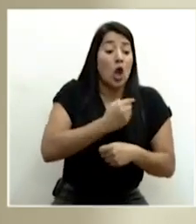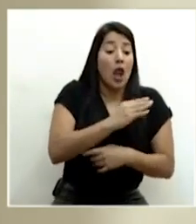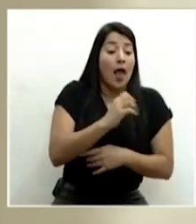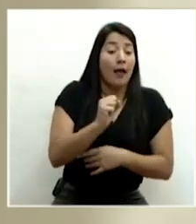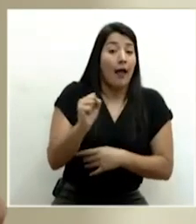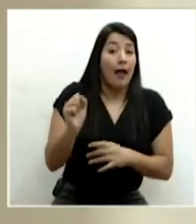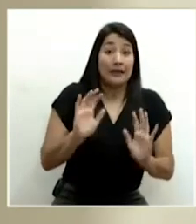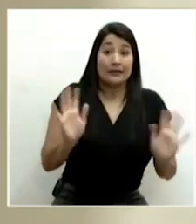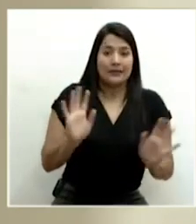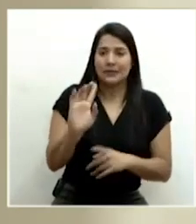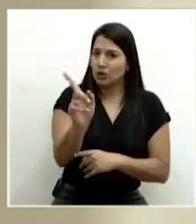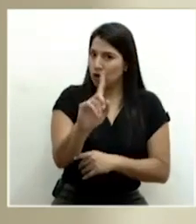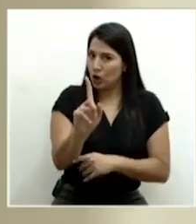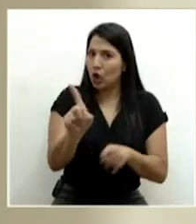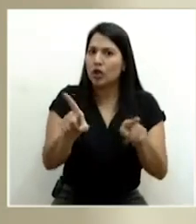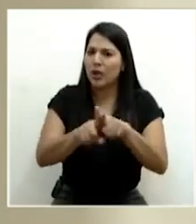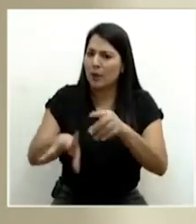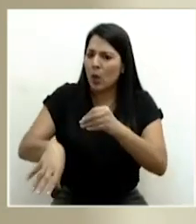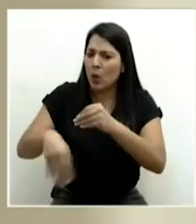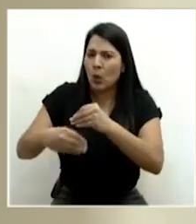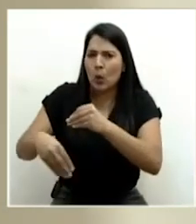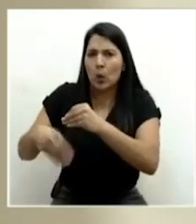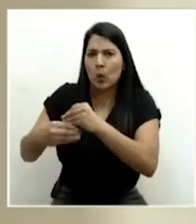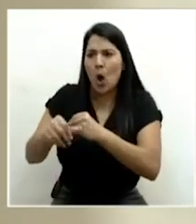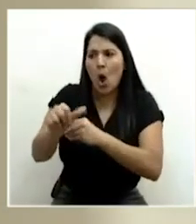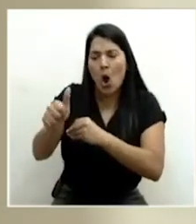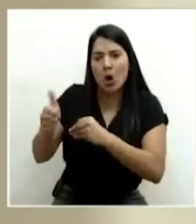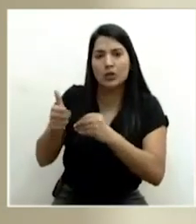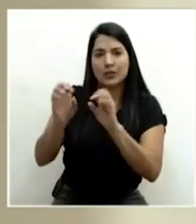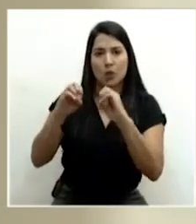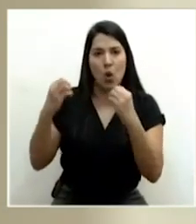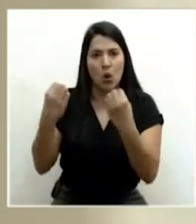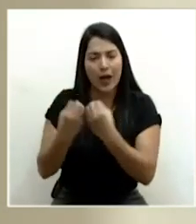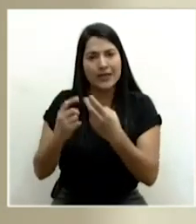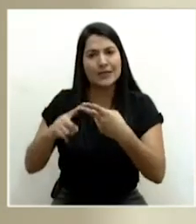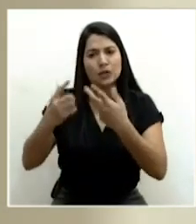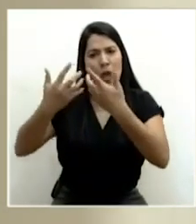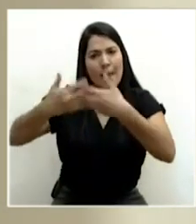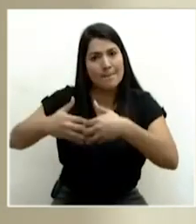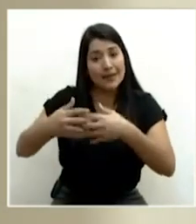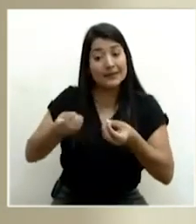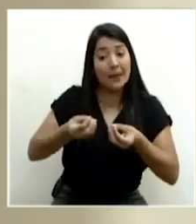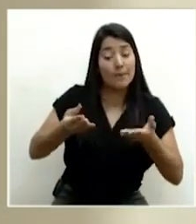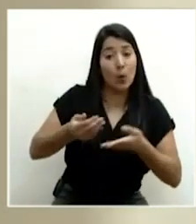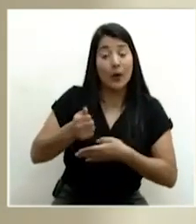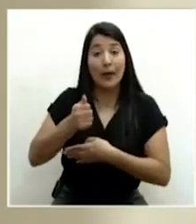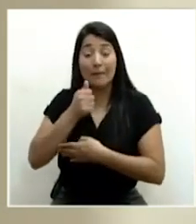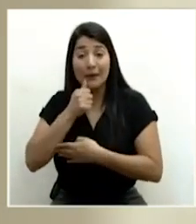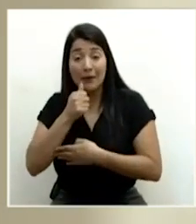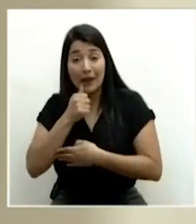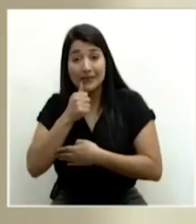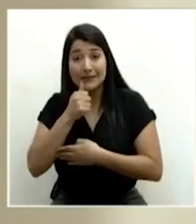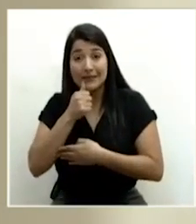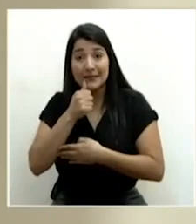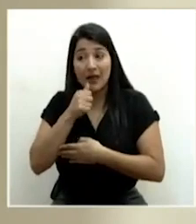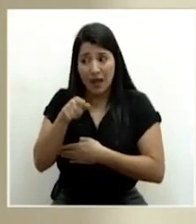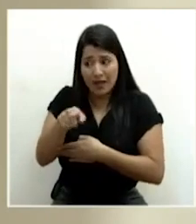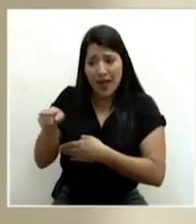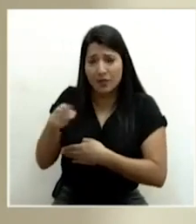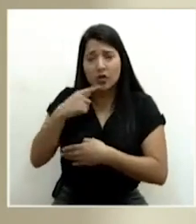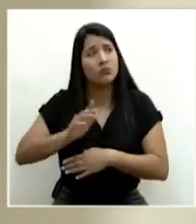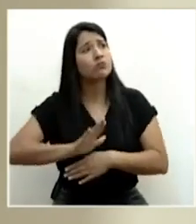esto se ha sumado una gran cantidad de organizaciones, de empresas públicas y privadas, que han dicho